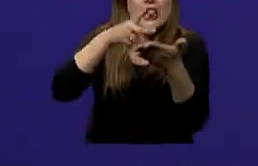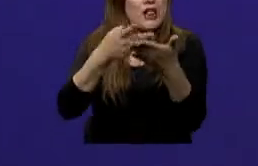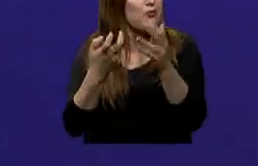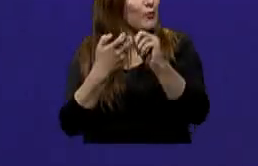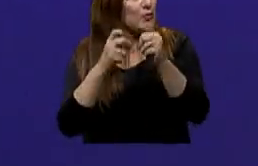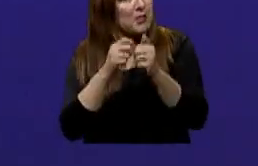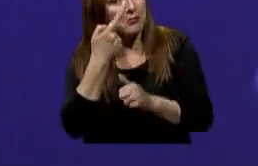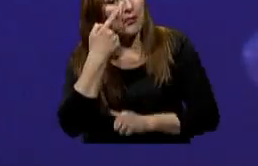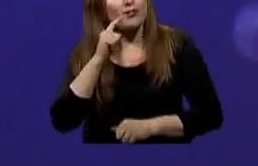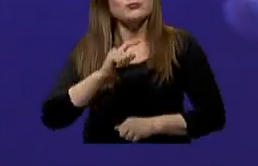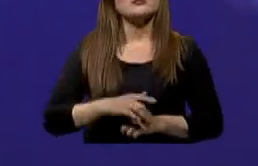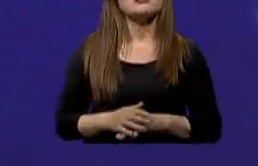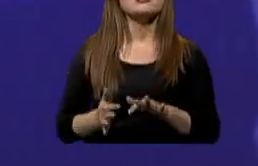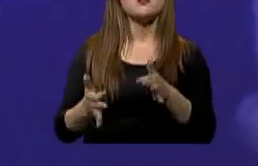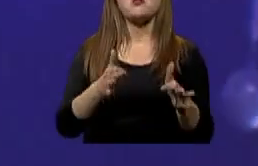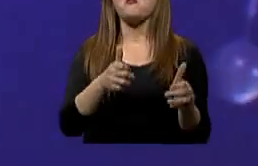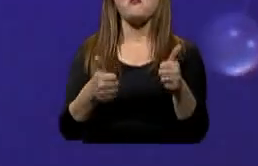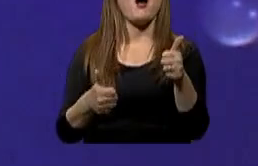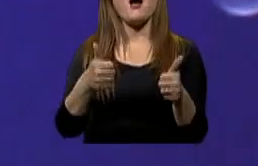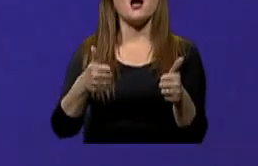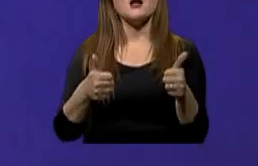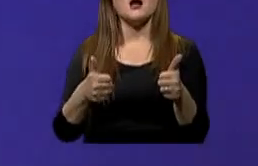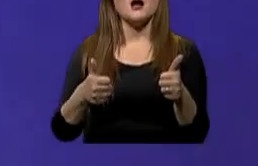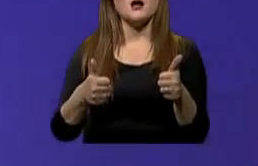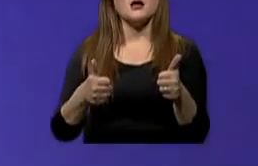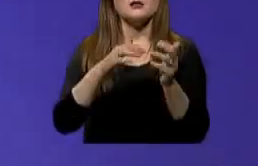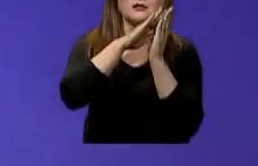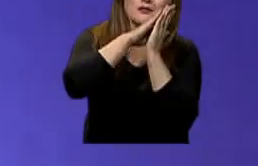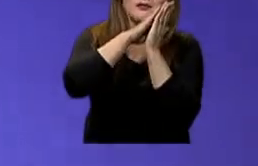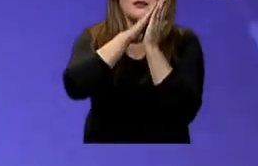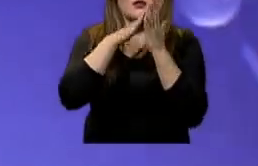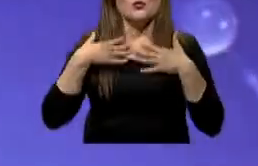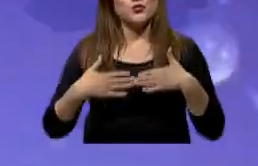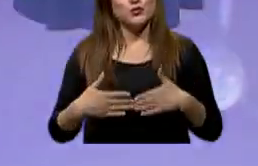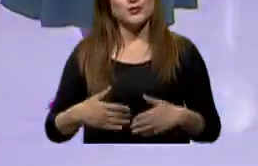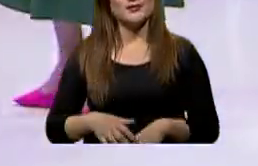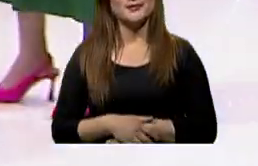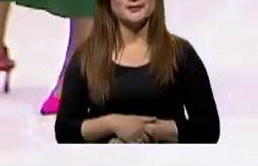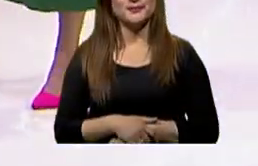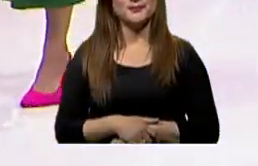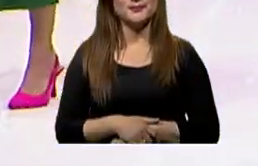Además, conoceremos los tratamientos para ponerle fin al mal dormir. Ya regresamos.